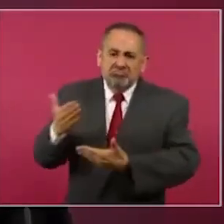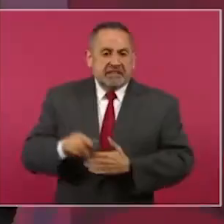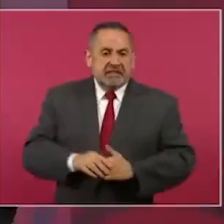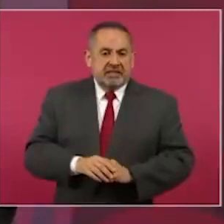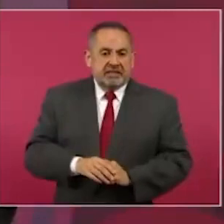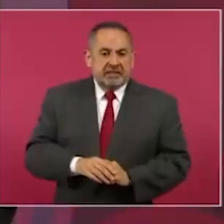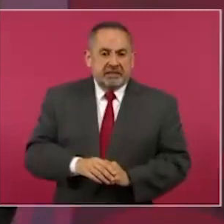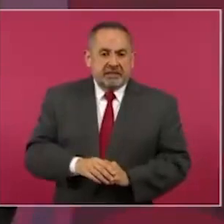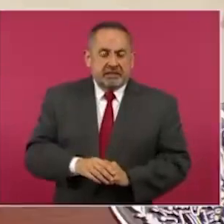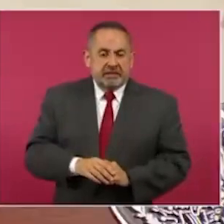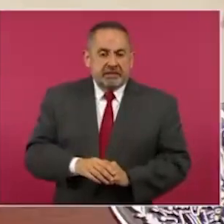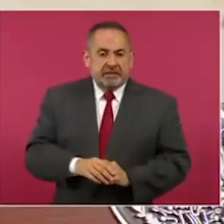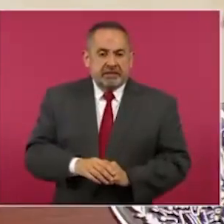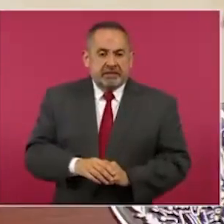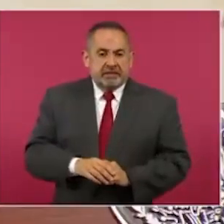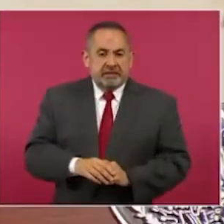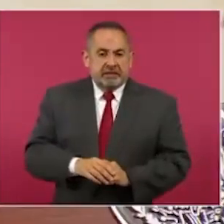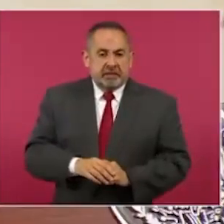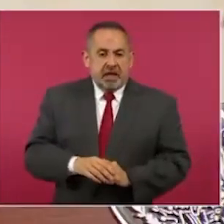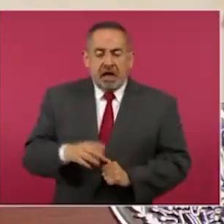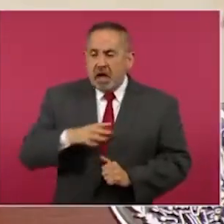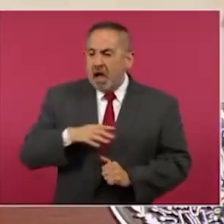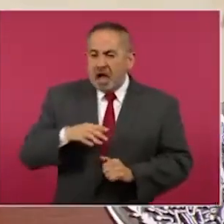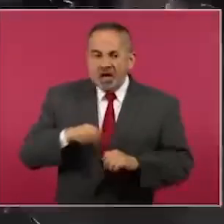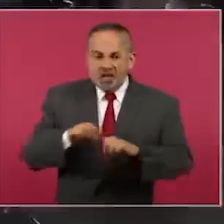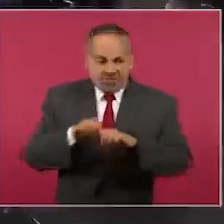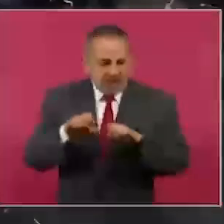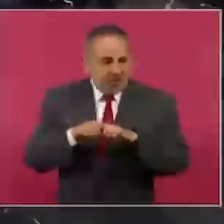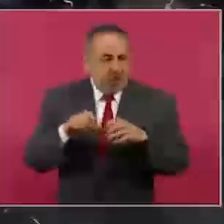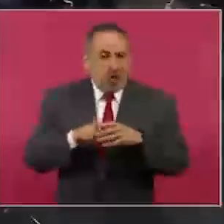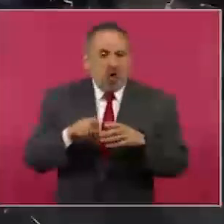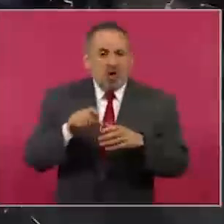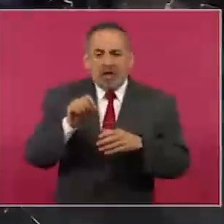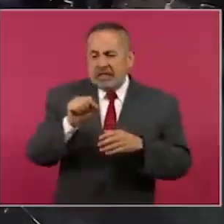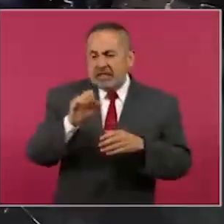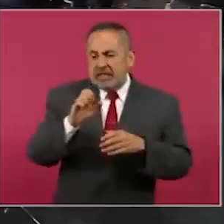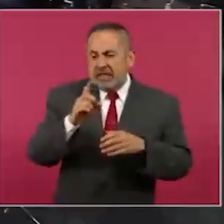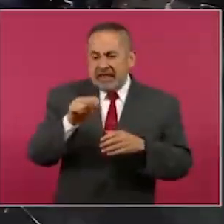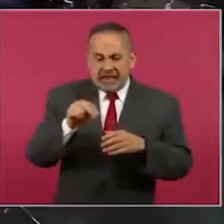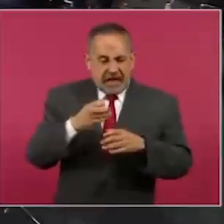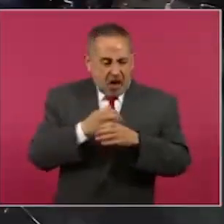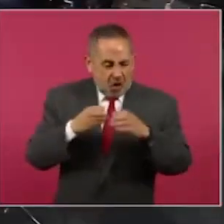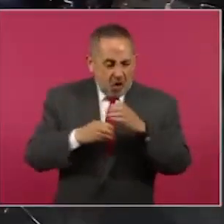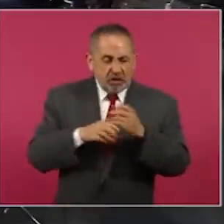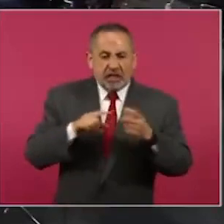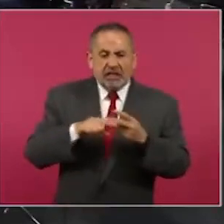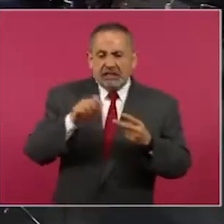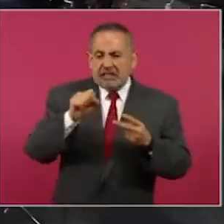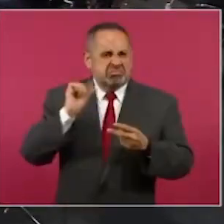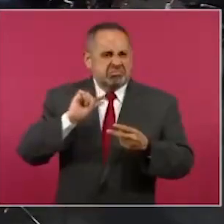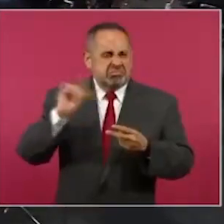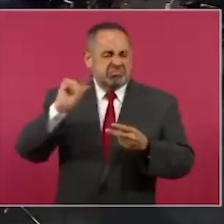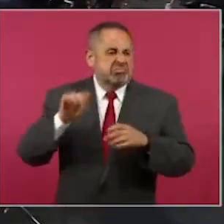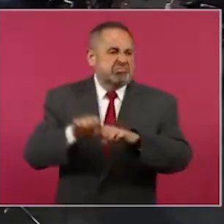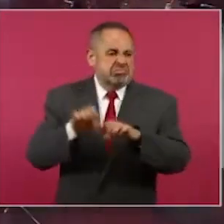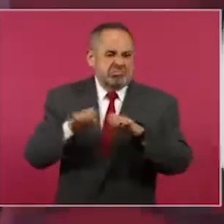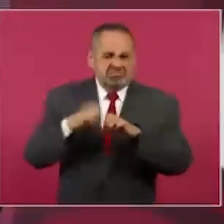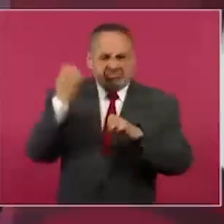brindar. Hay equipo, tanto en la Secretaría de la Defensa como en Marina, especializado